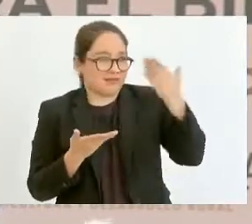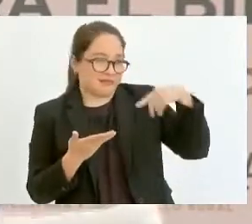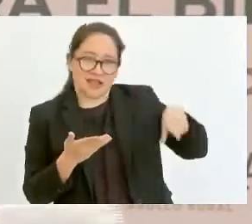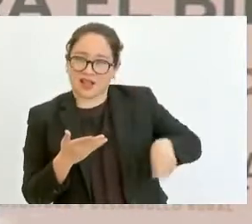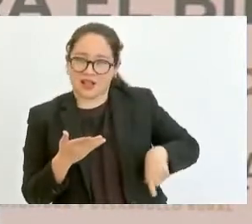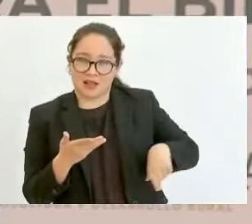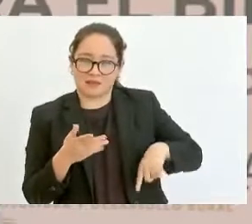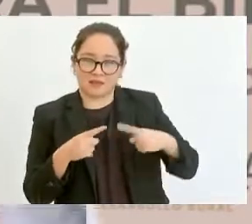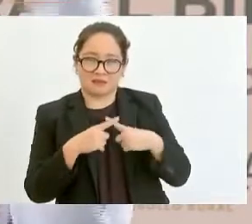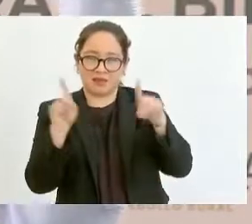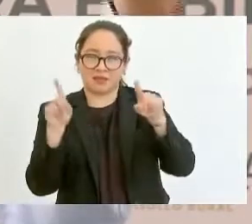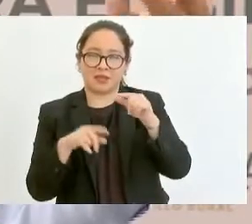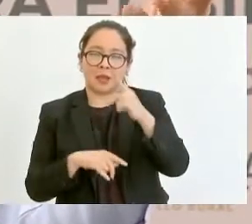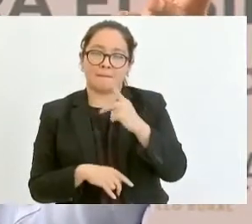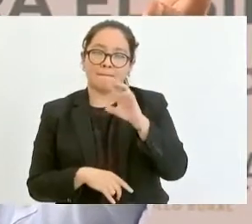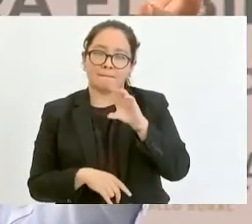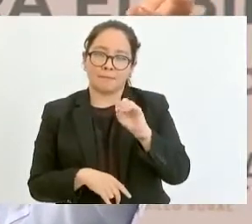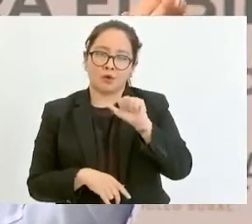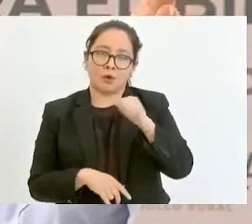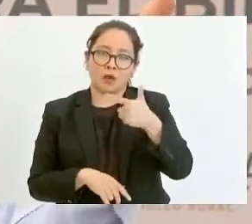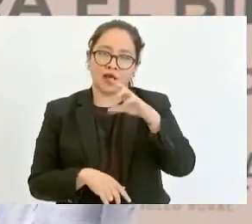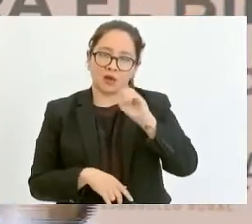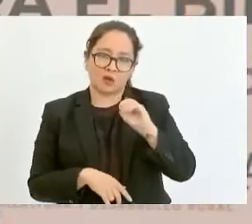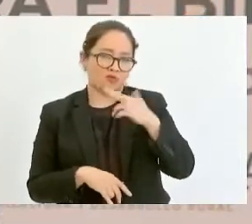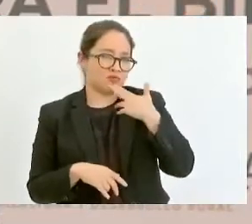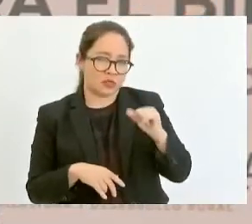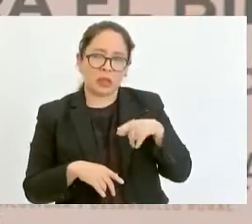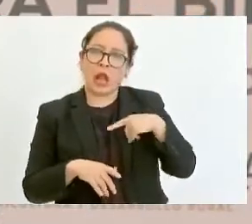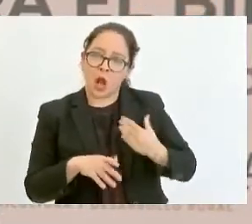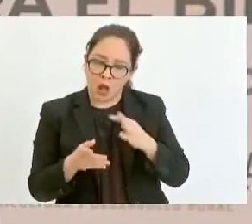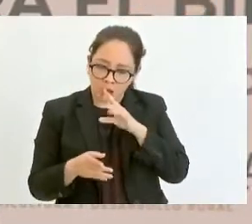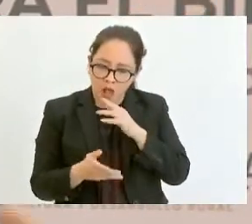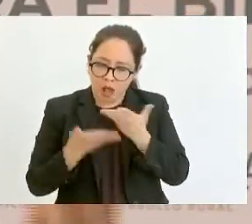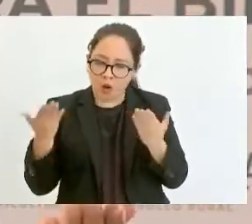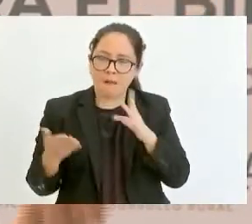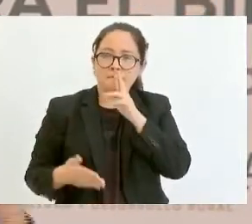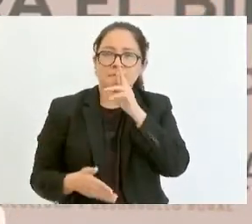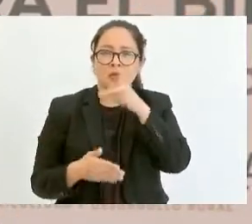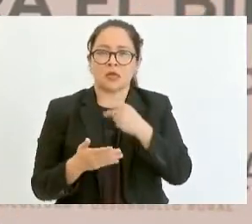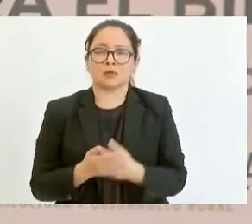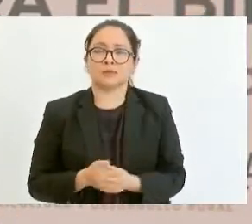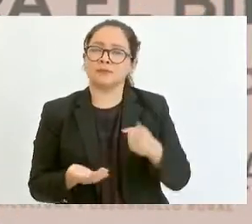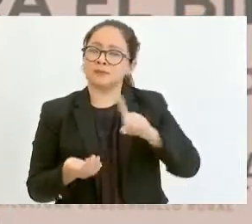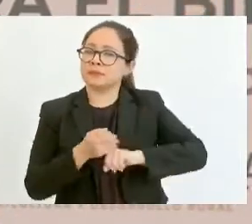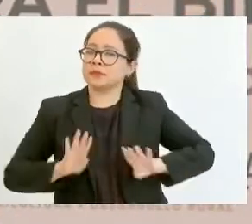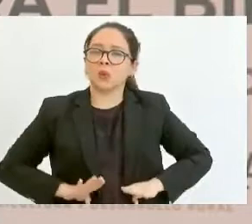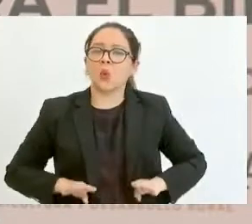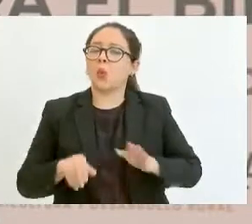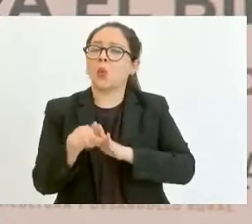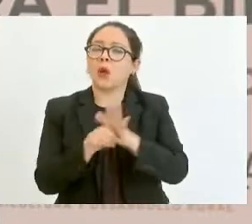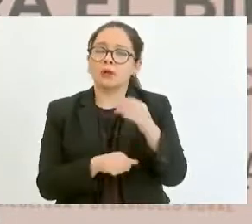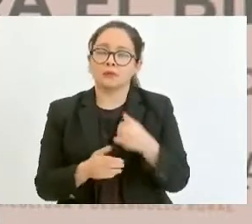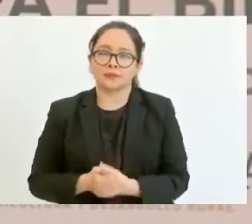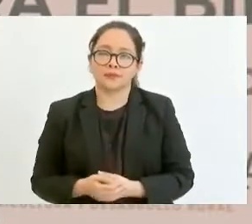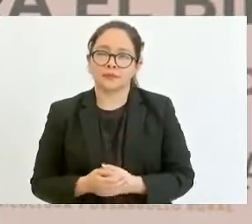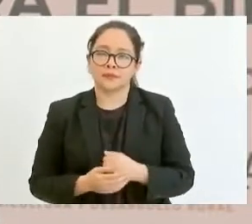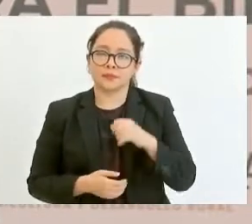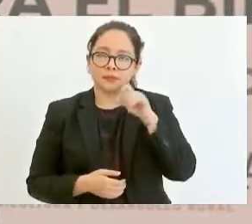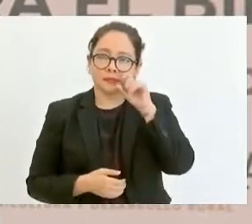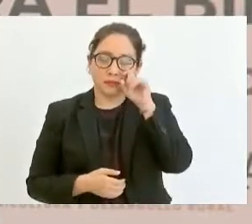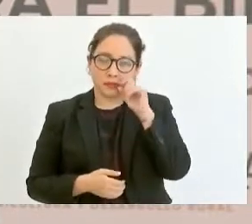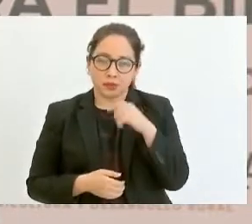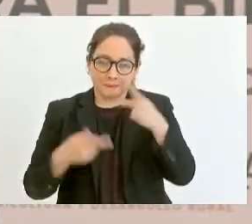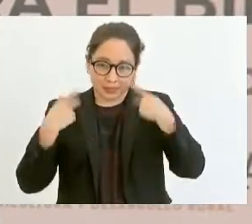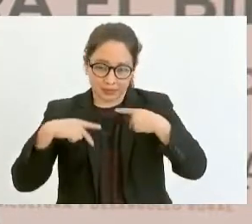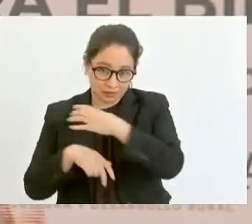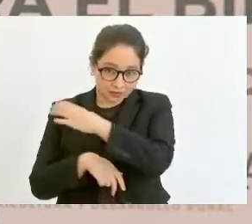proagro. Los componentes de este programa son el apoyo directo a la liquidez de